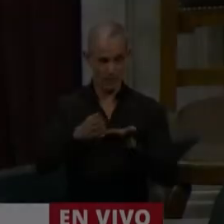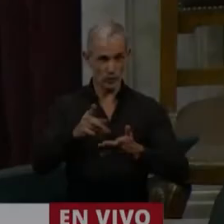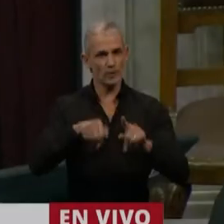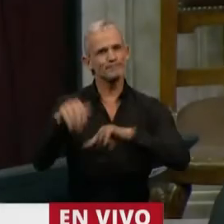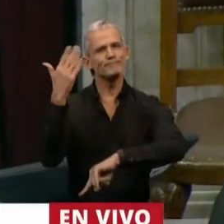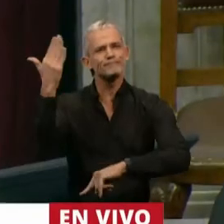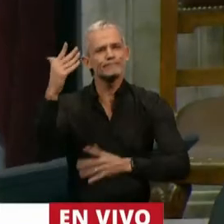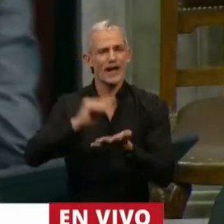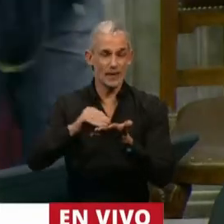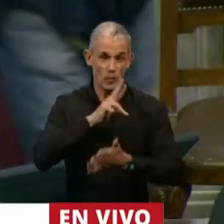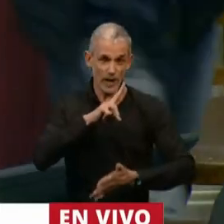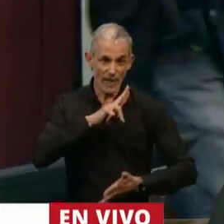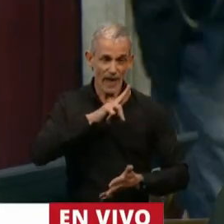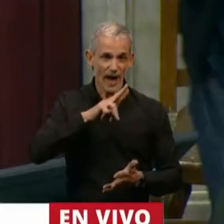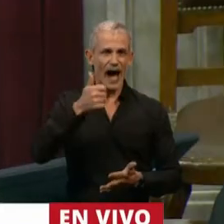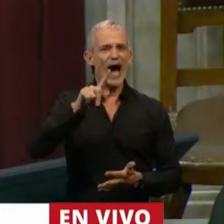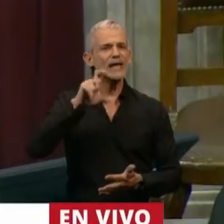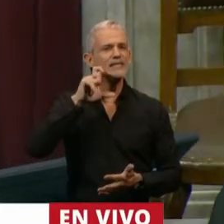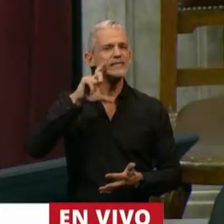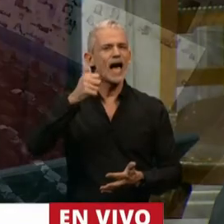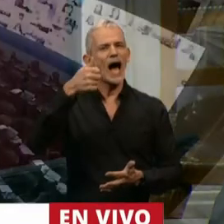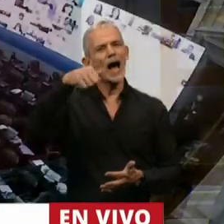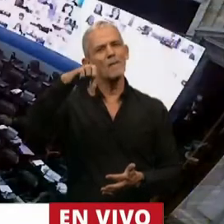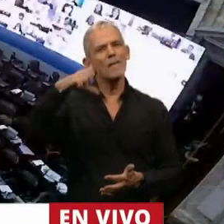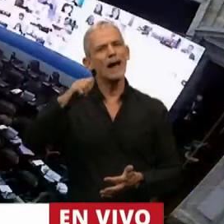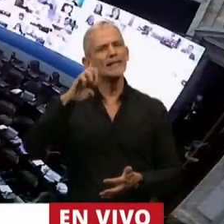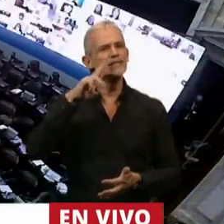Tiene la palabra la diputada Alicia Aparicio.